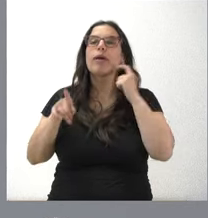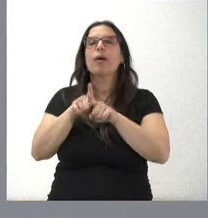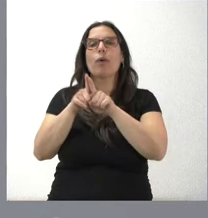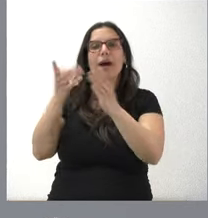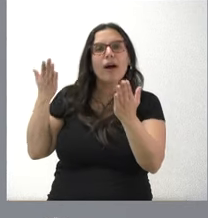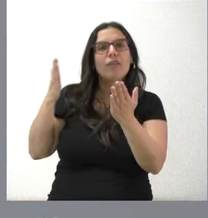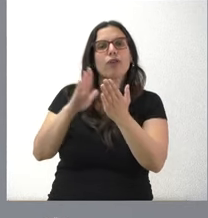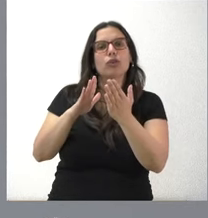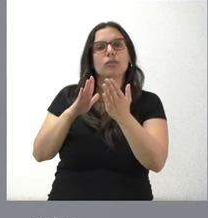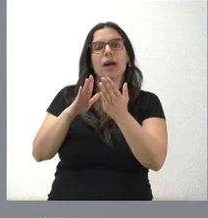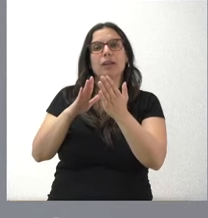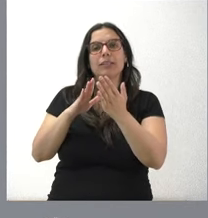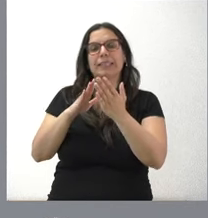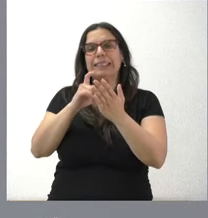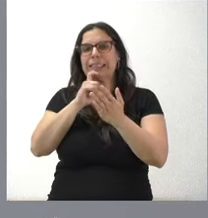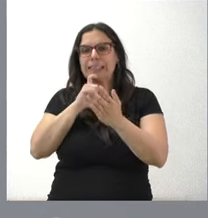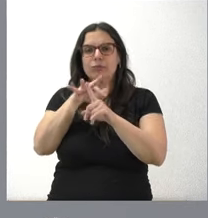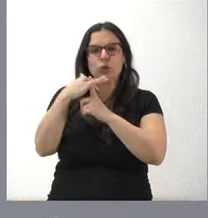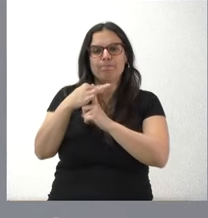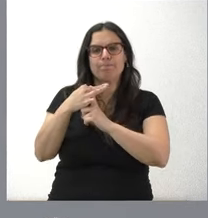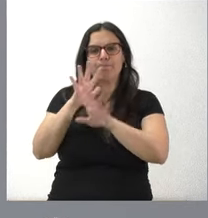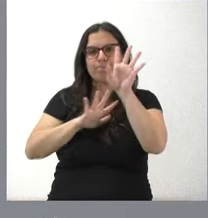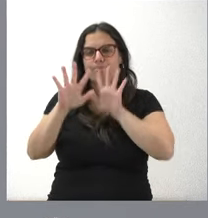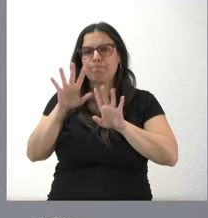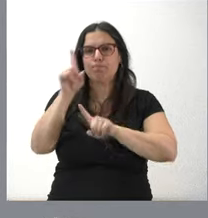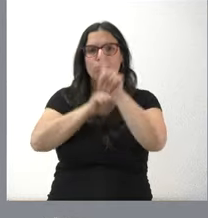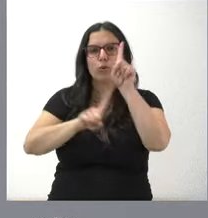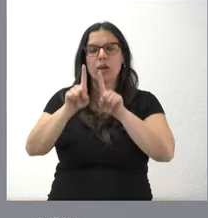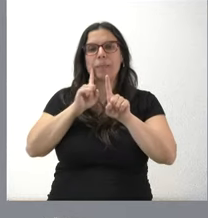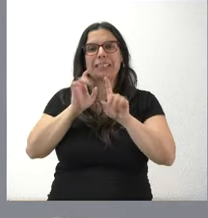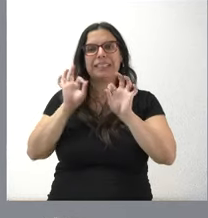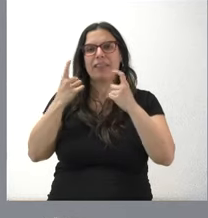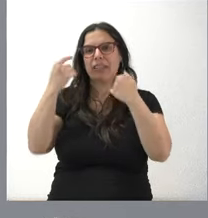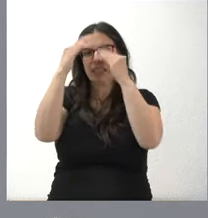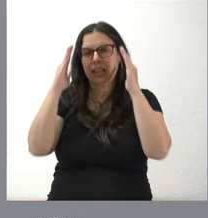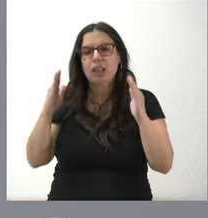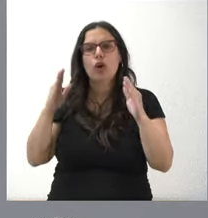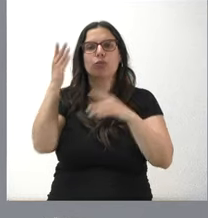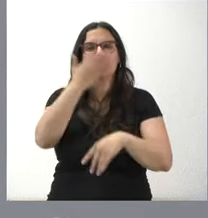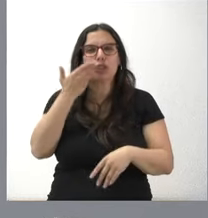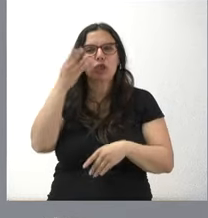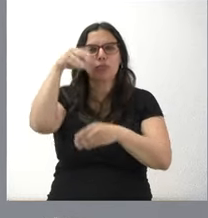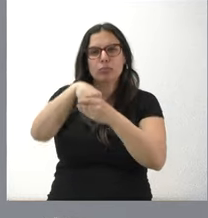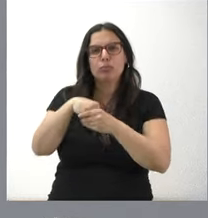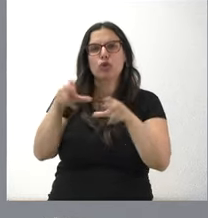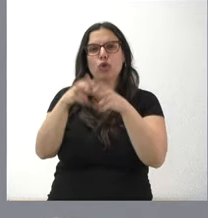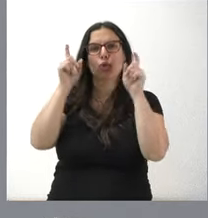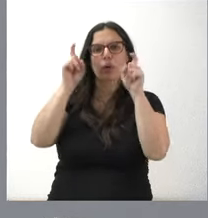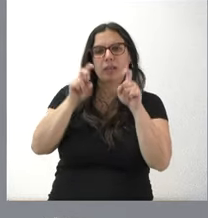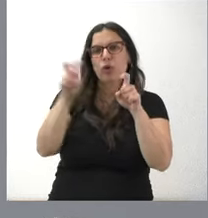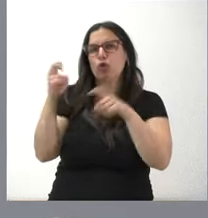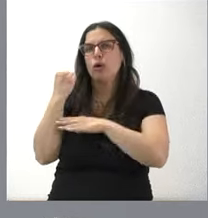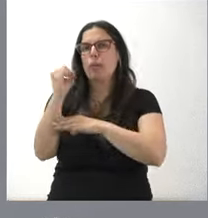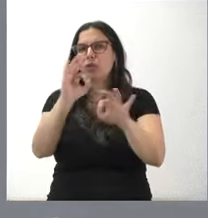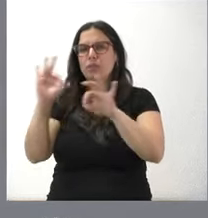forma la mayor complejidad educativa en aquellos casos con mayores necesidades de tipo asistencial, escolar, socioeducativa y otras específicas de apoyo